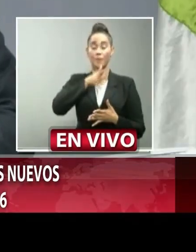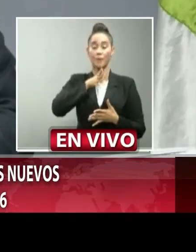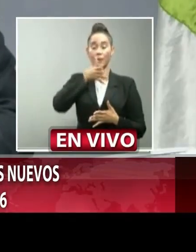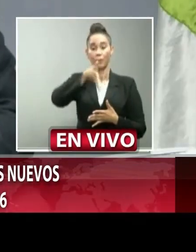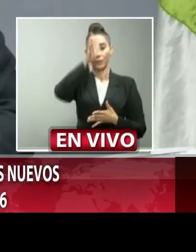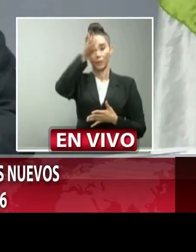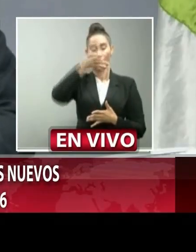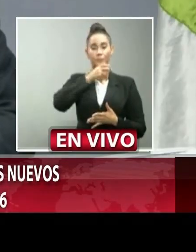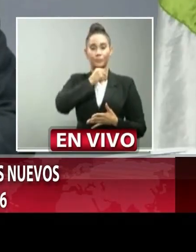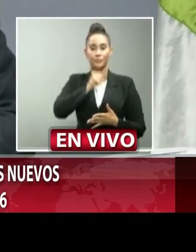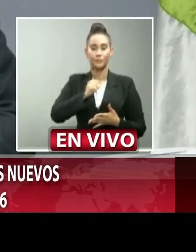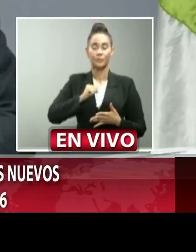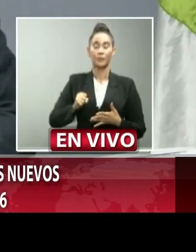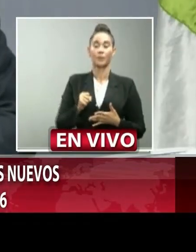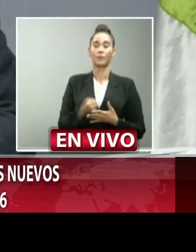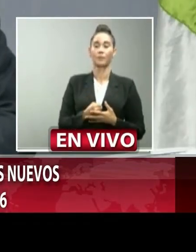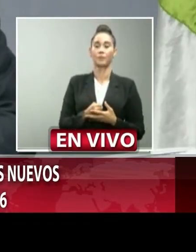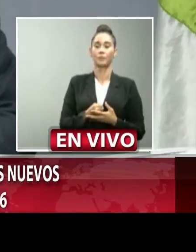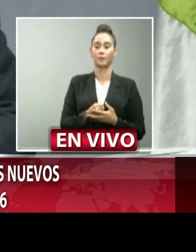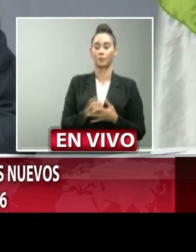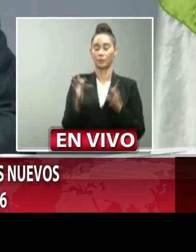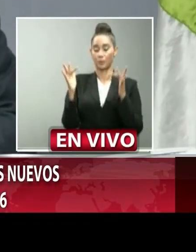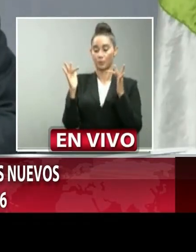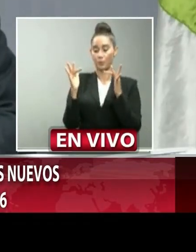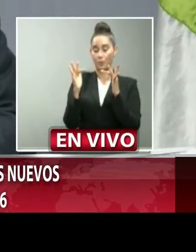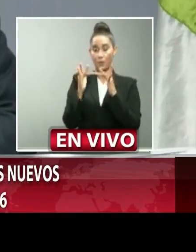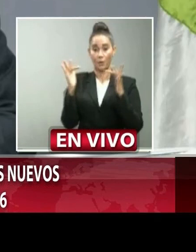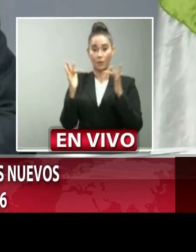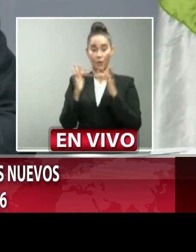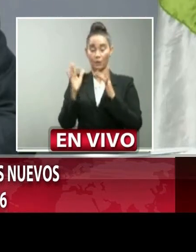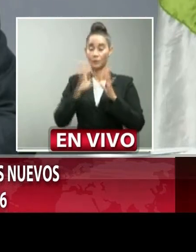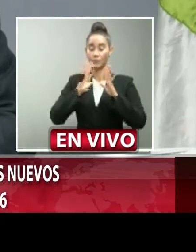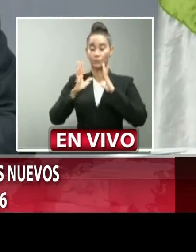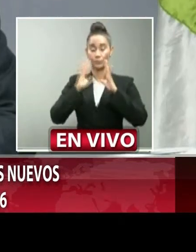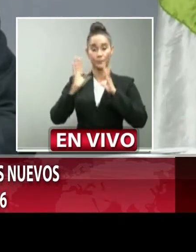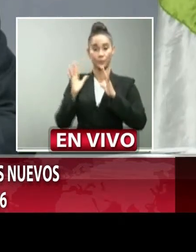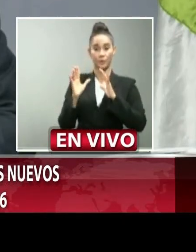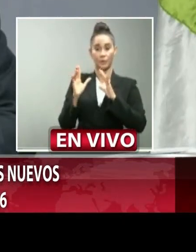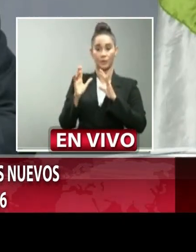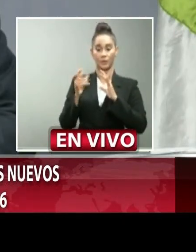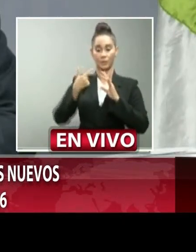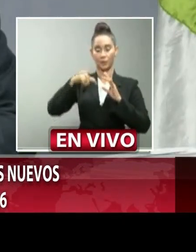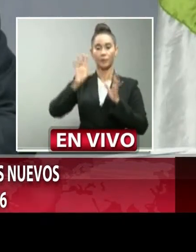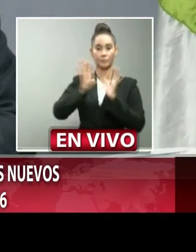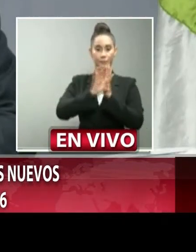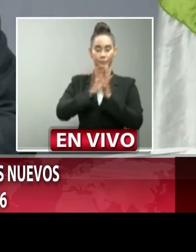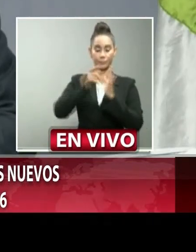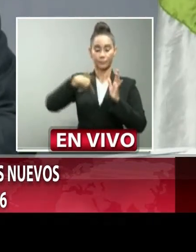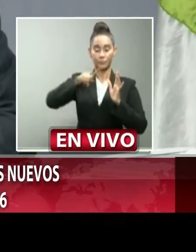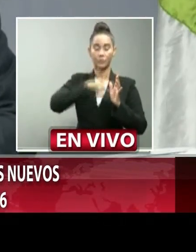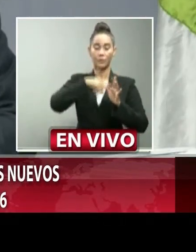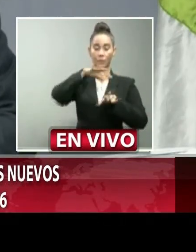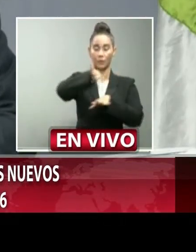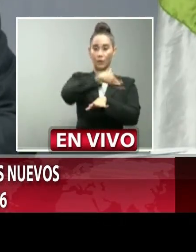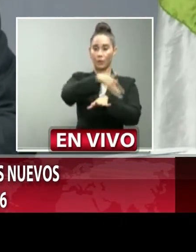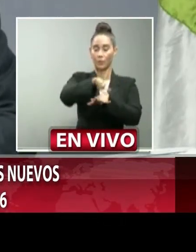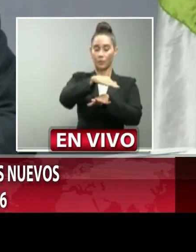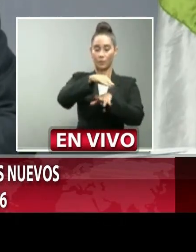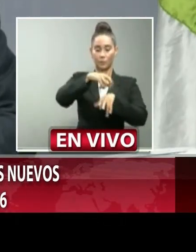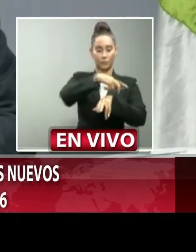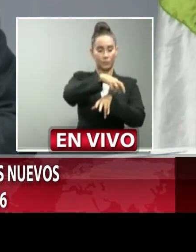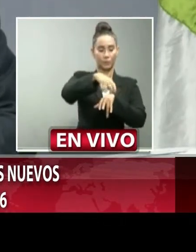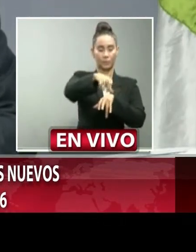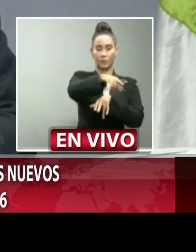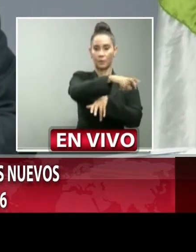mayores a la hora de tener intercambios con ellos si hemos estado circulando en la ciudad